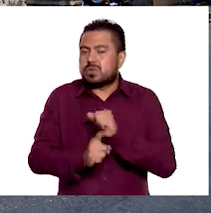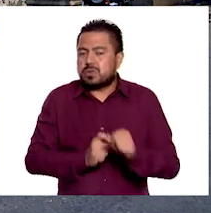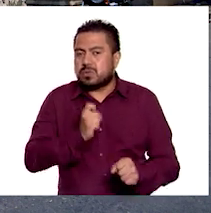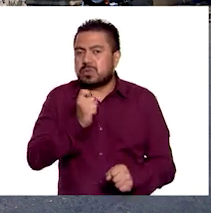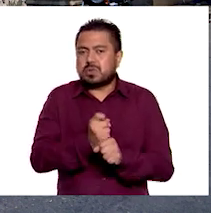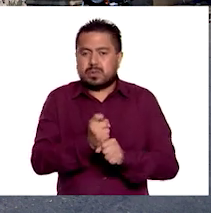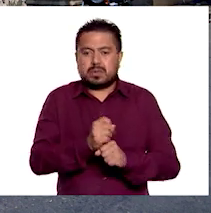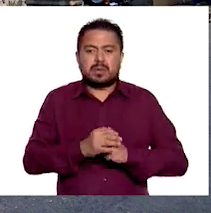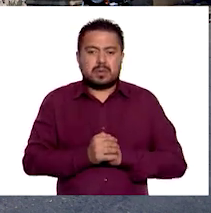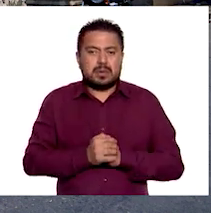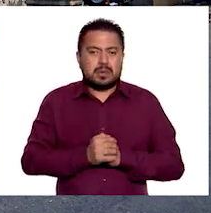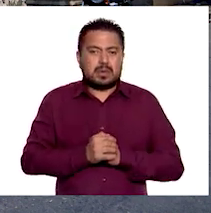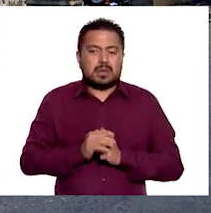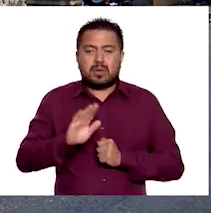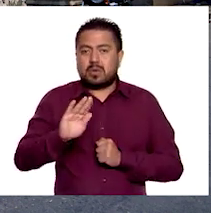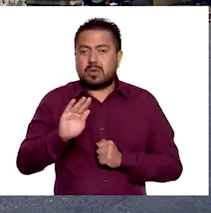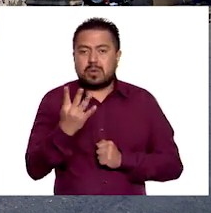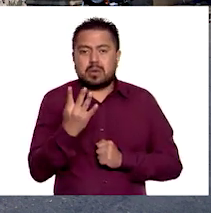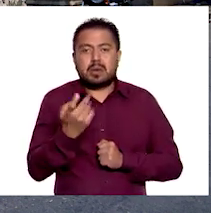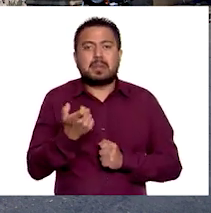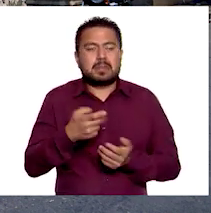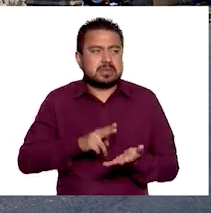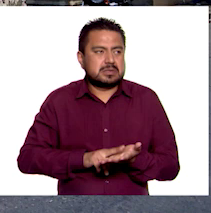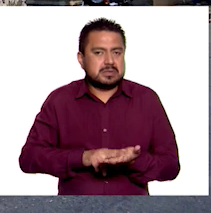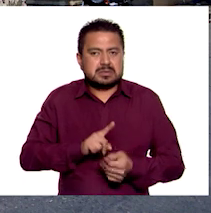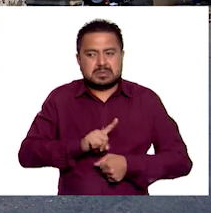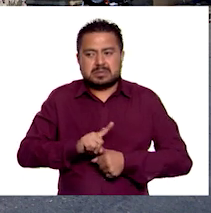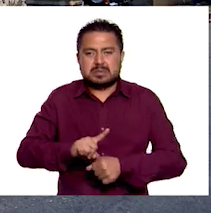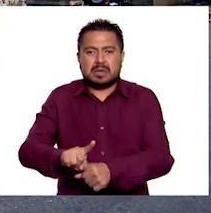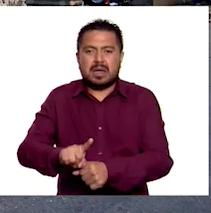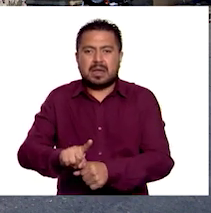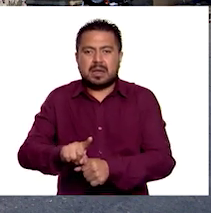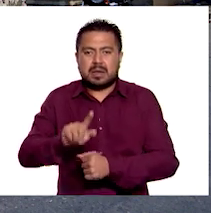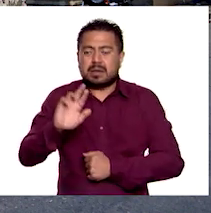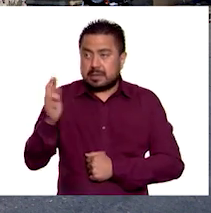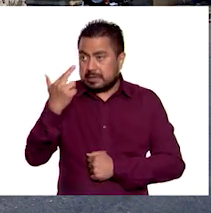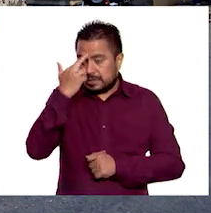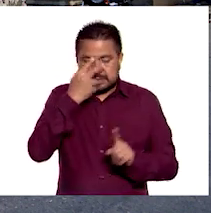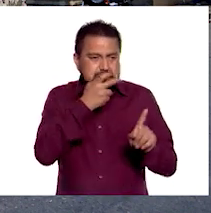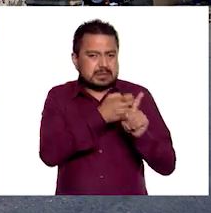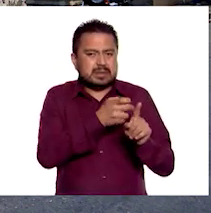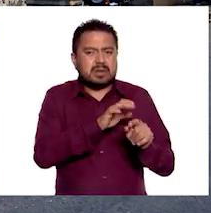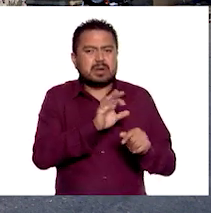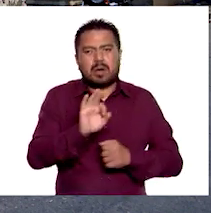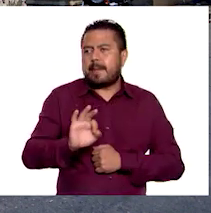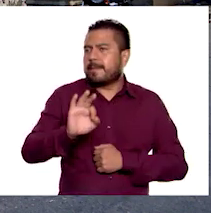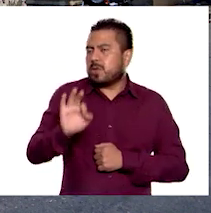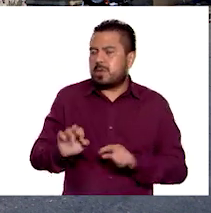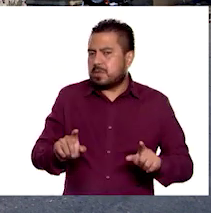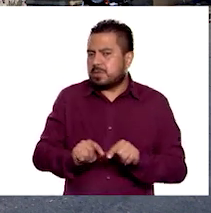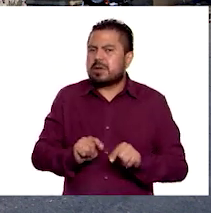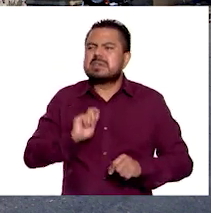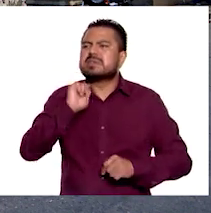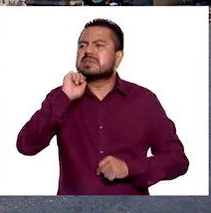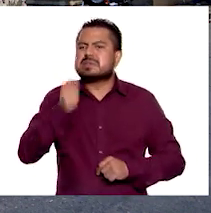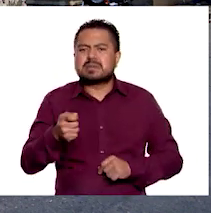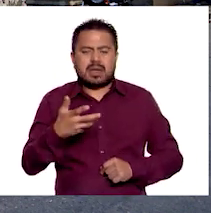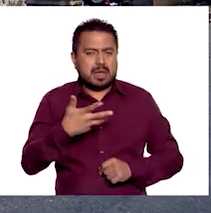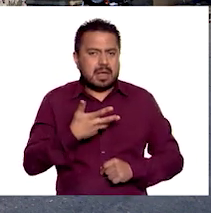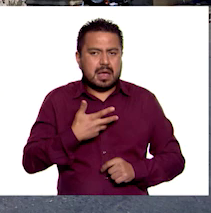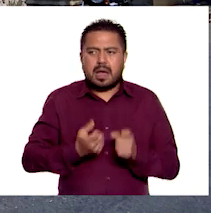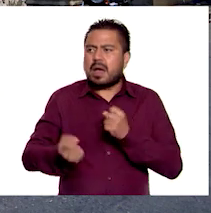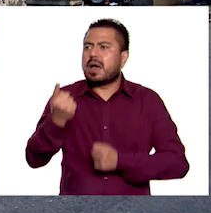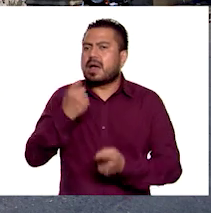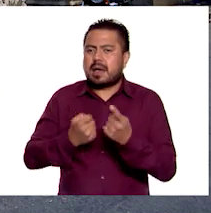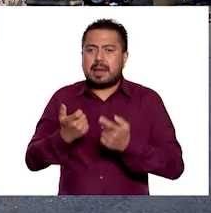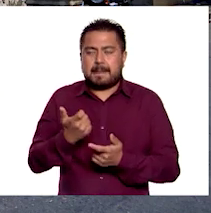o 94 pesos diarios. Pero recordemos que esto se trata de un promedio, lo que quiere decir que existe población